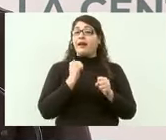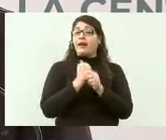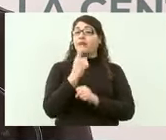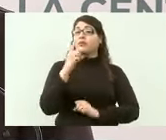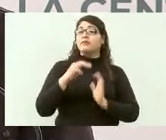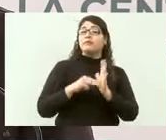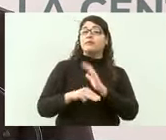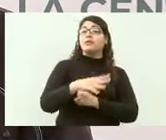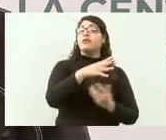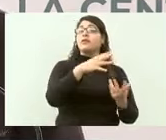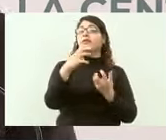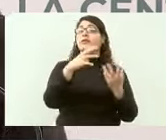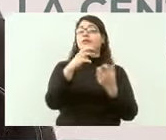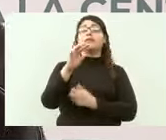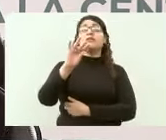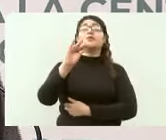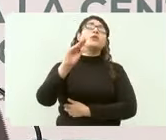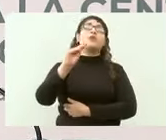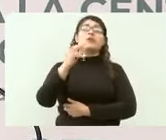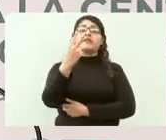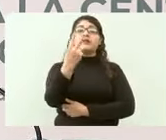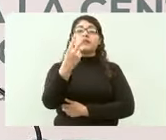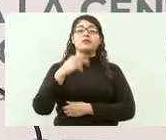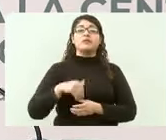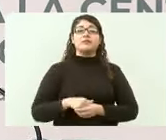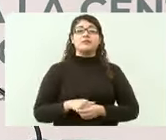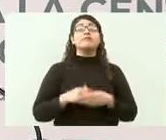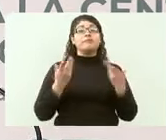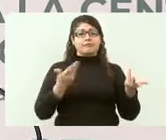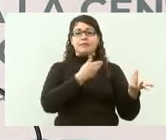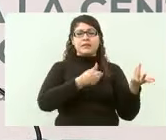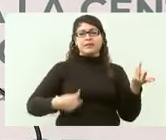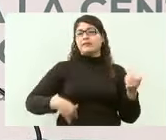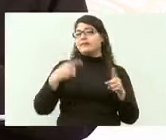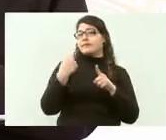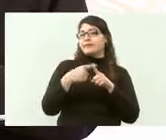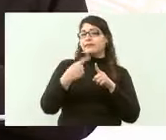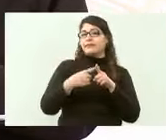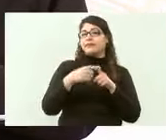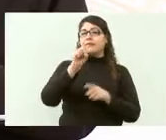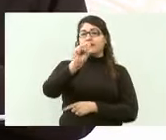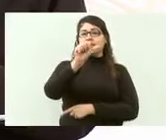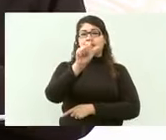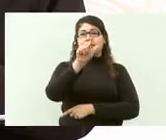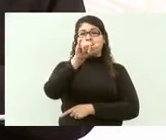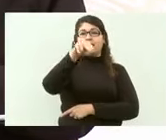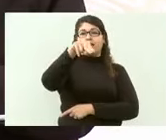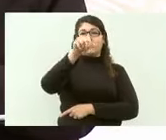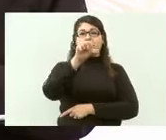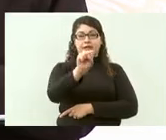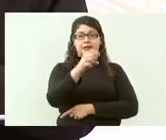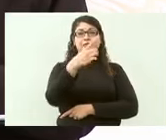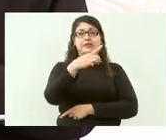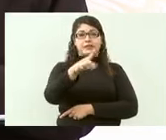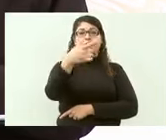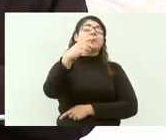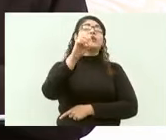en el gobierno de Salinas de Gortari comenzó la privatización